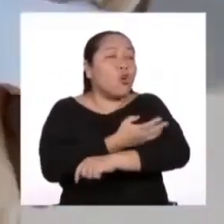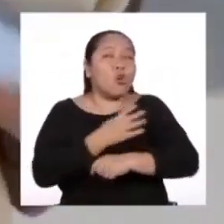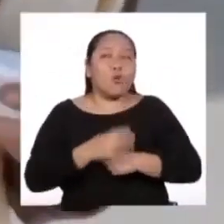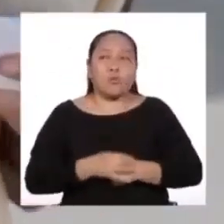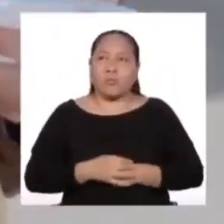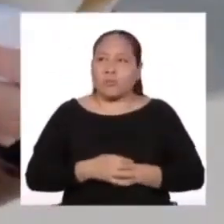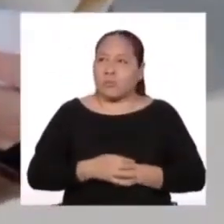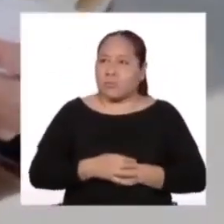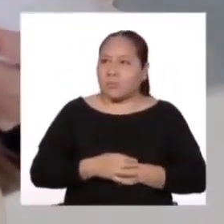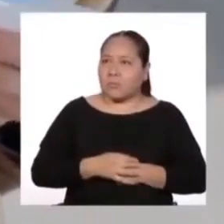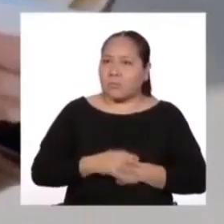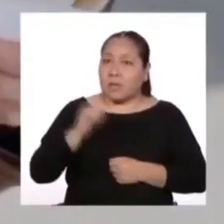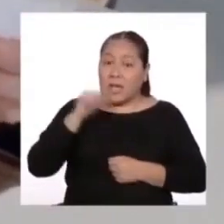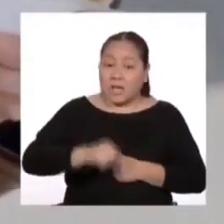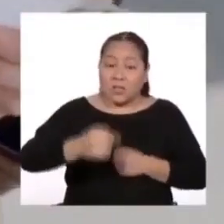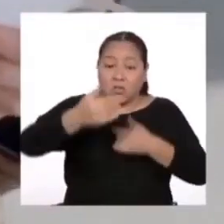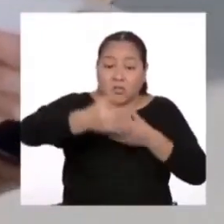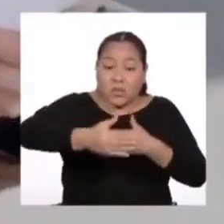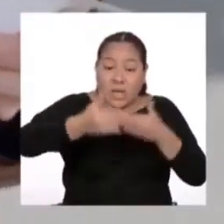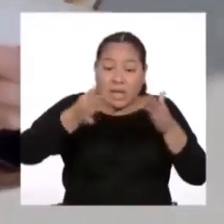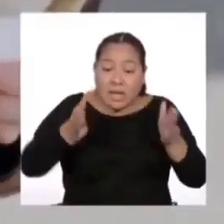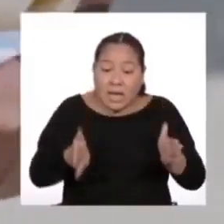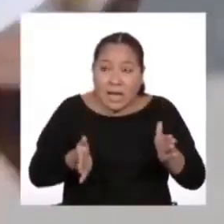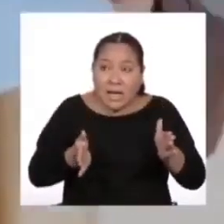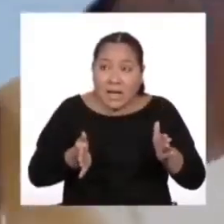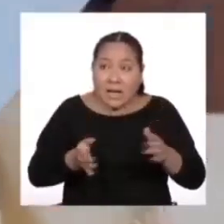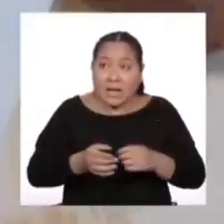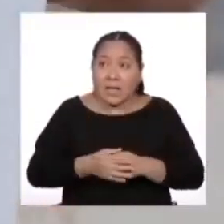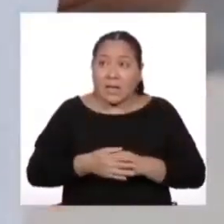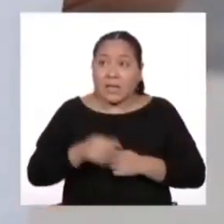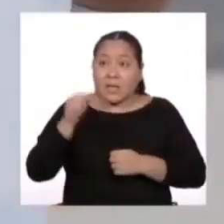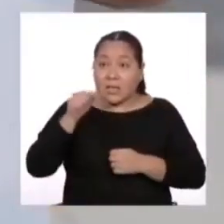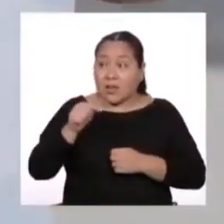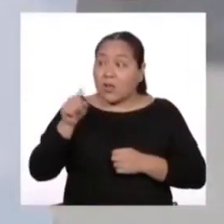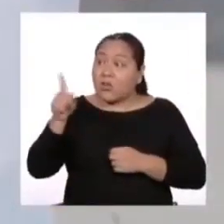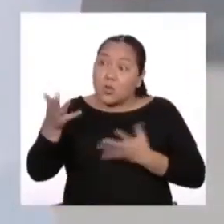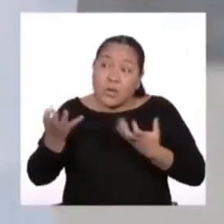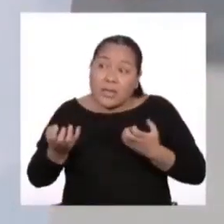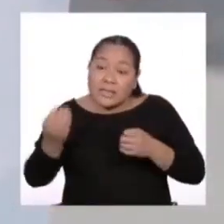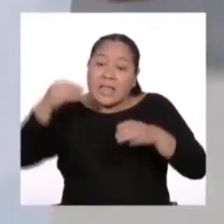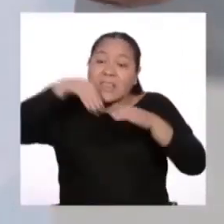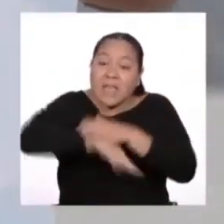Esto es una caja. El cordero que quieres está ahí adentro.